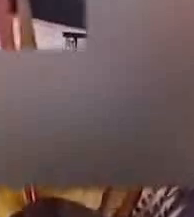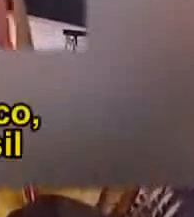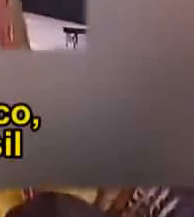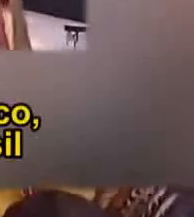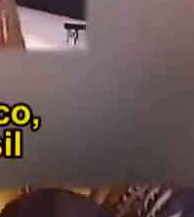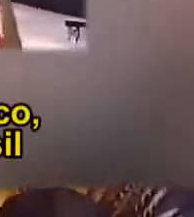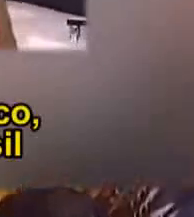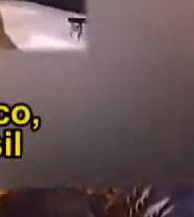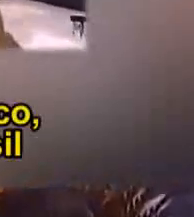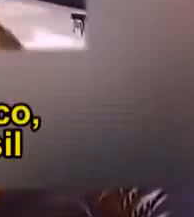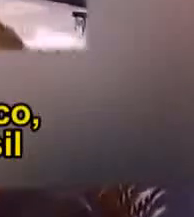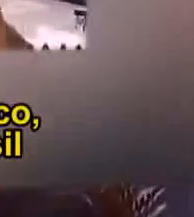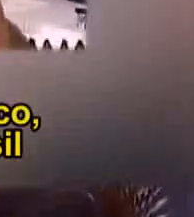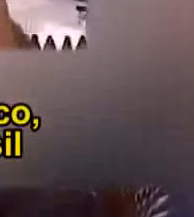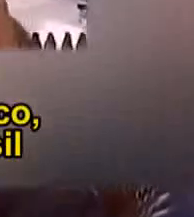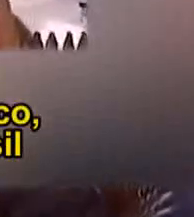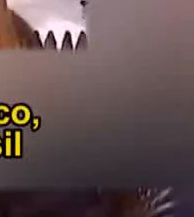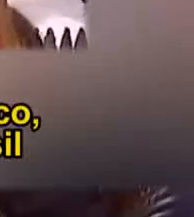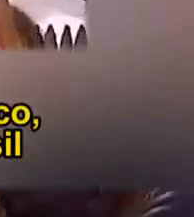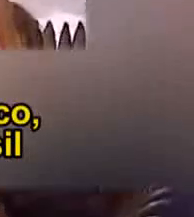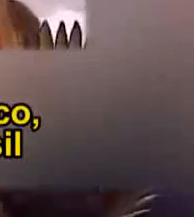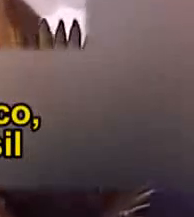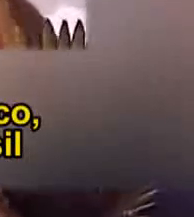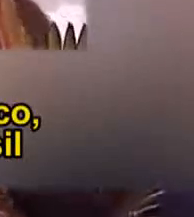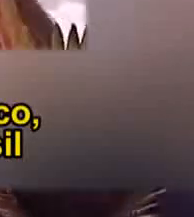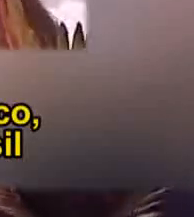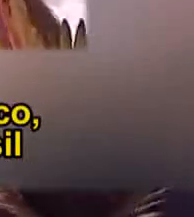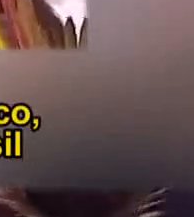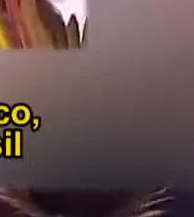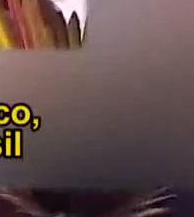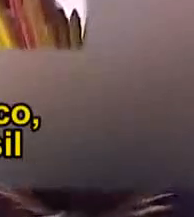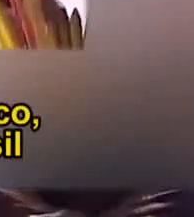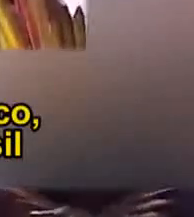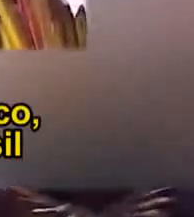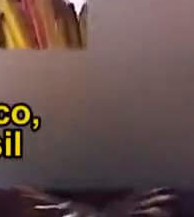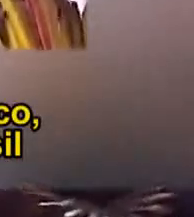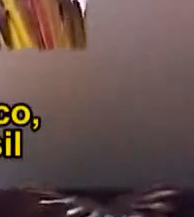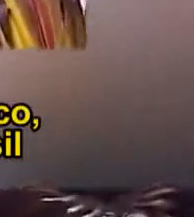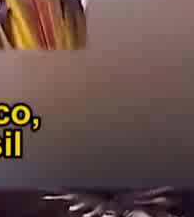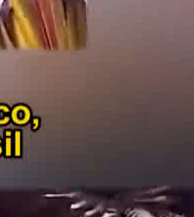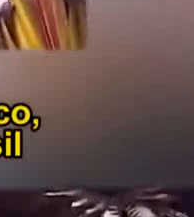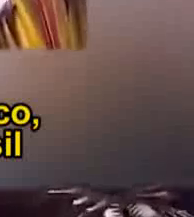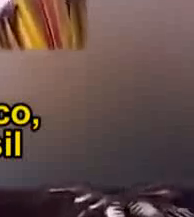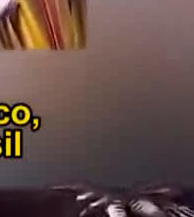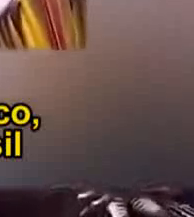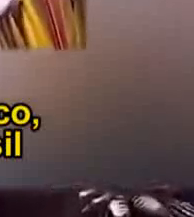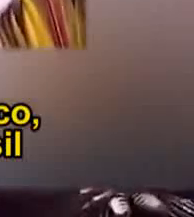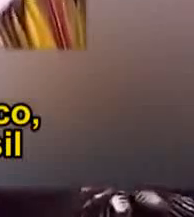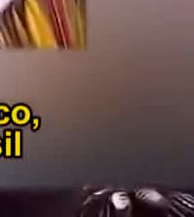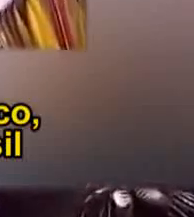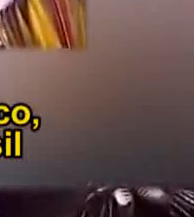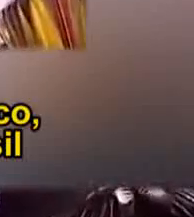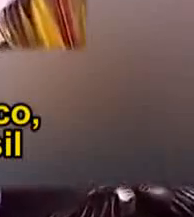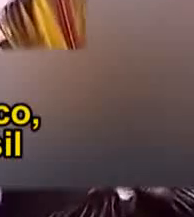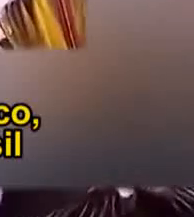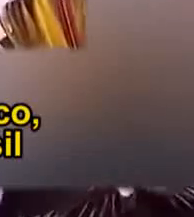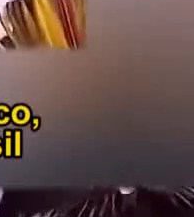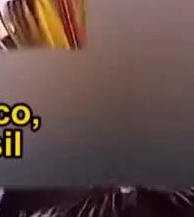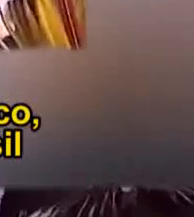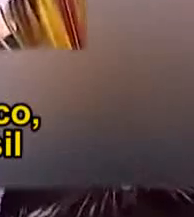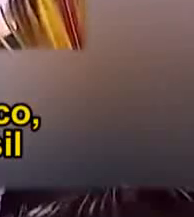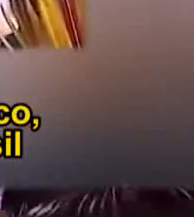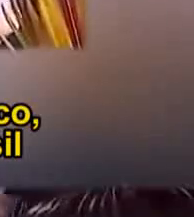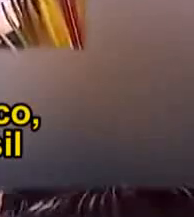Y aquí, Sonia Guajajara y Anille Franco convoca a todas